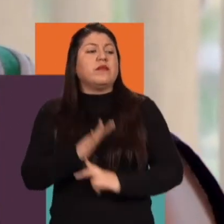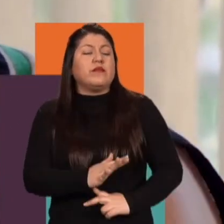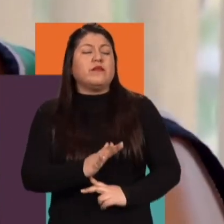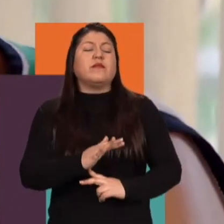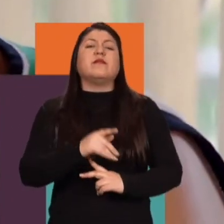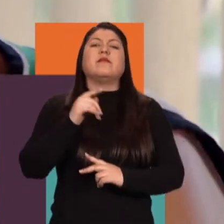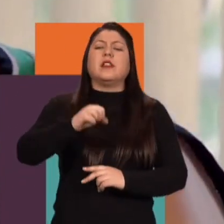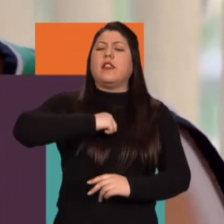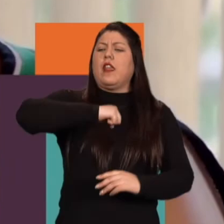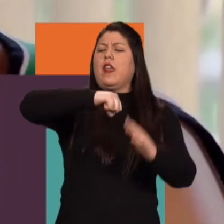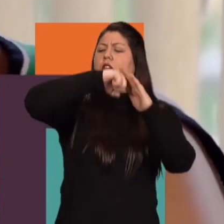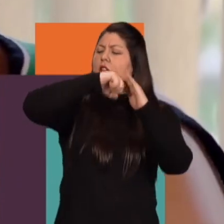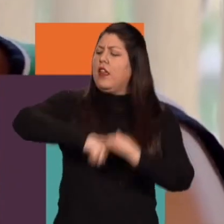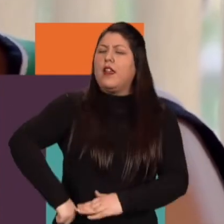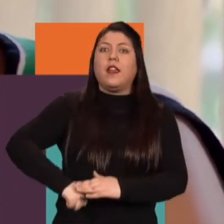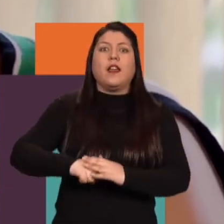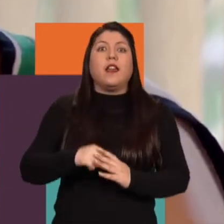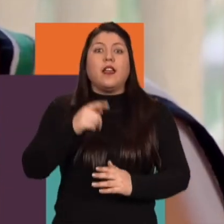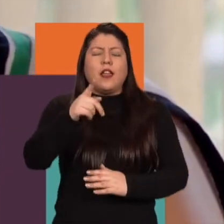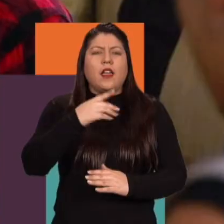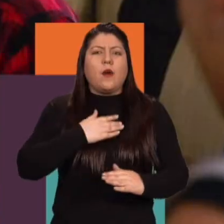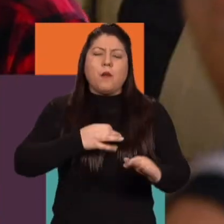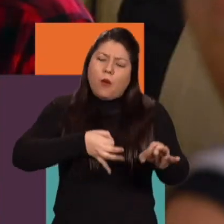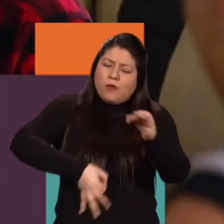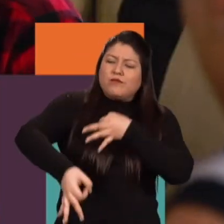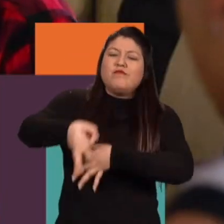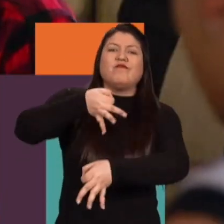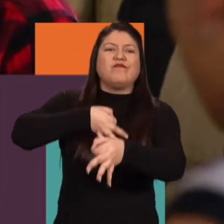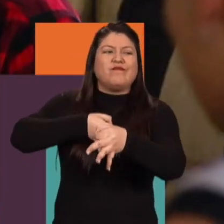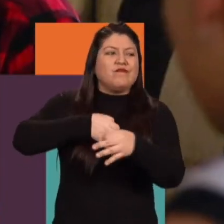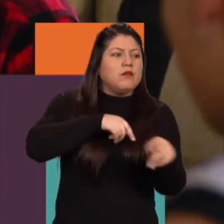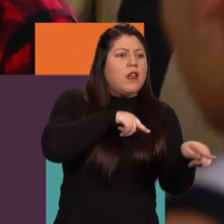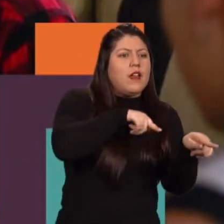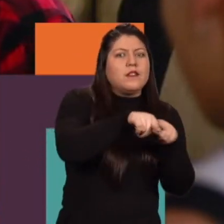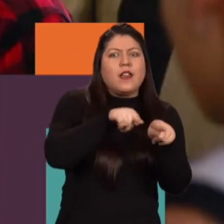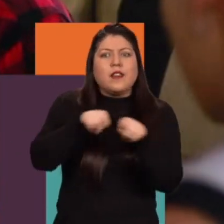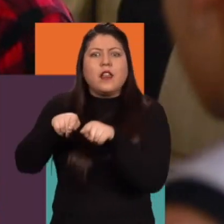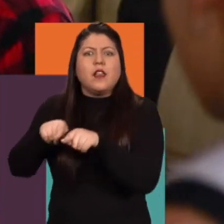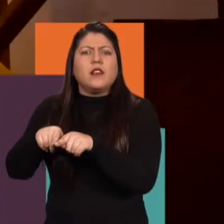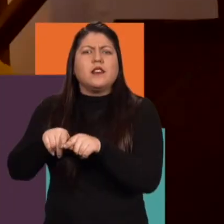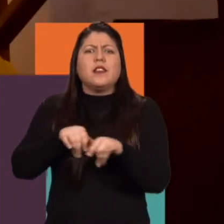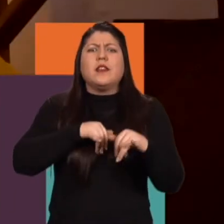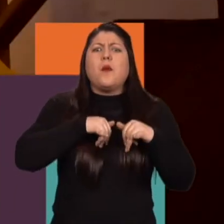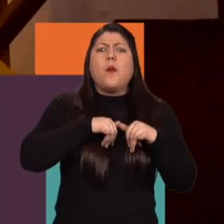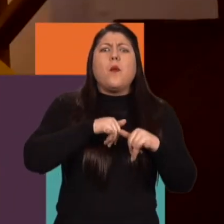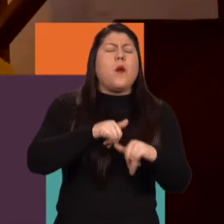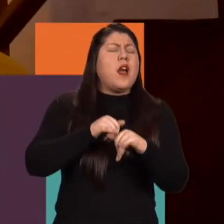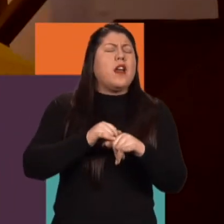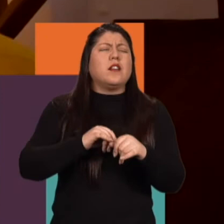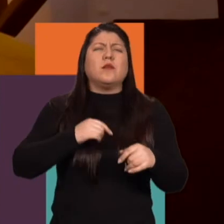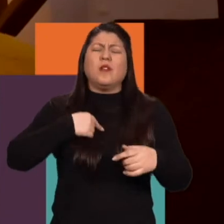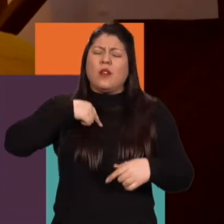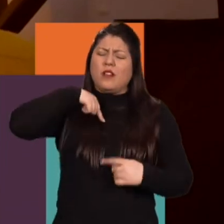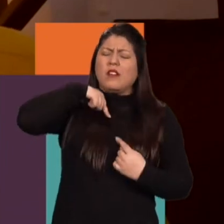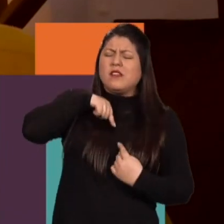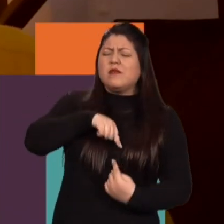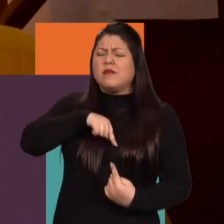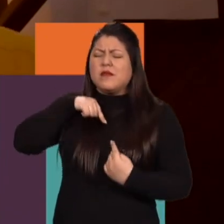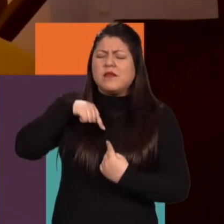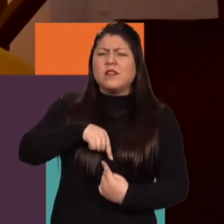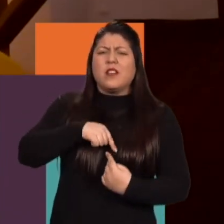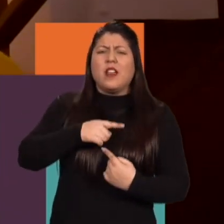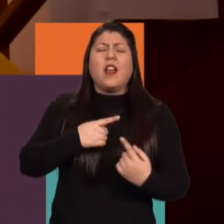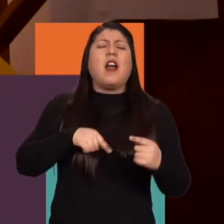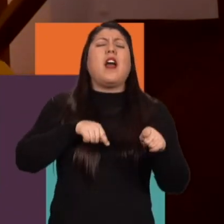cuestionamientos disminución o nulidad de sus derechos así que generamos empatía con ellos porque finalmente tienen los mismos